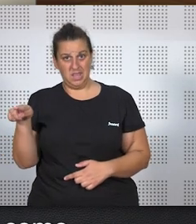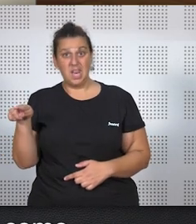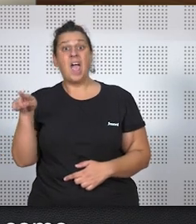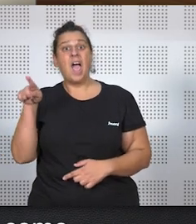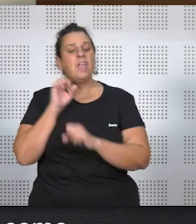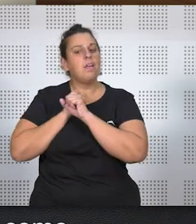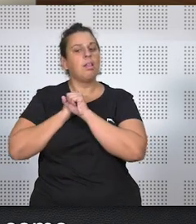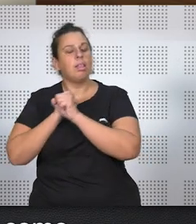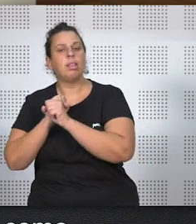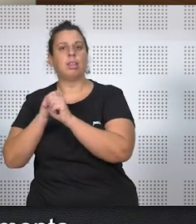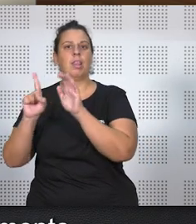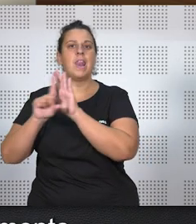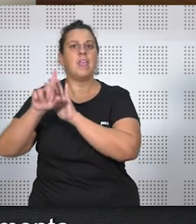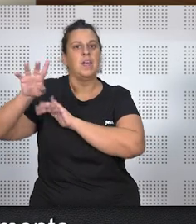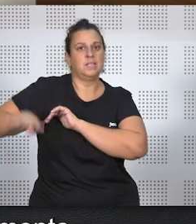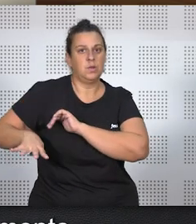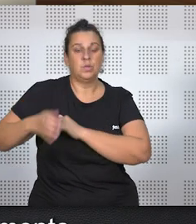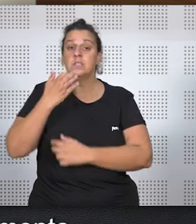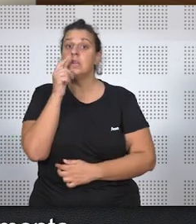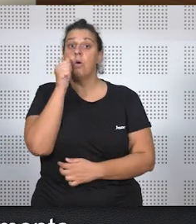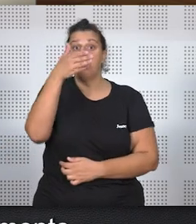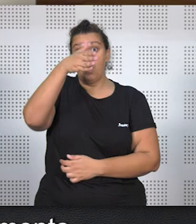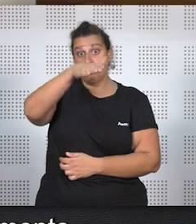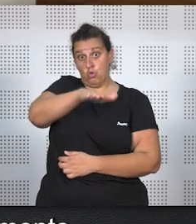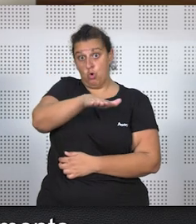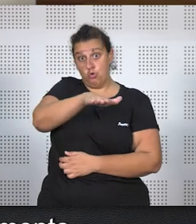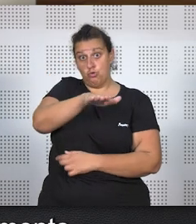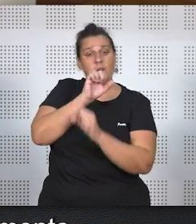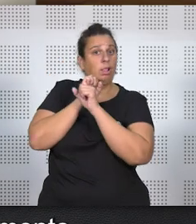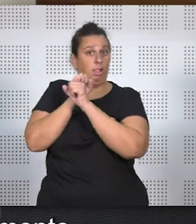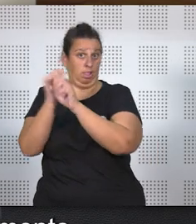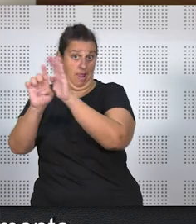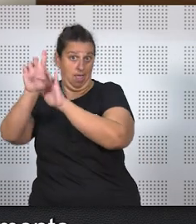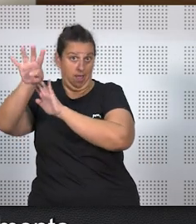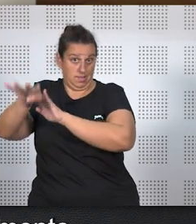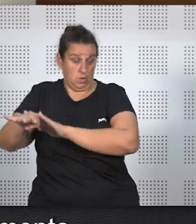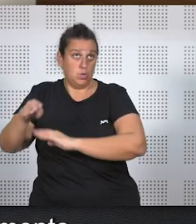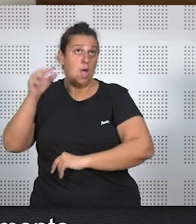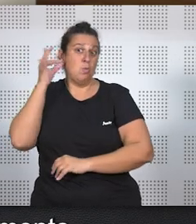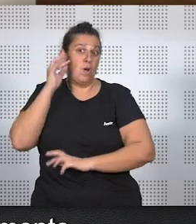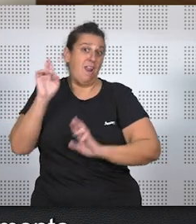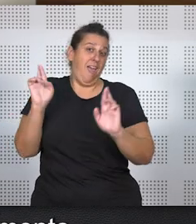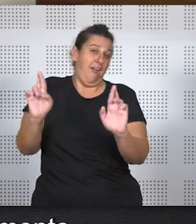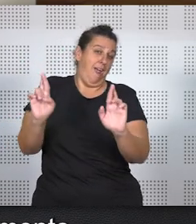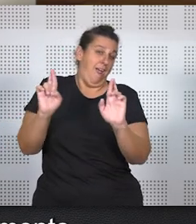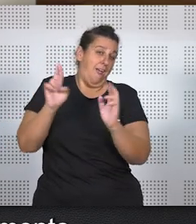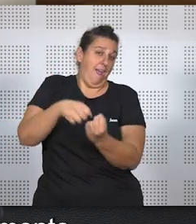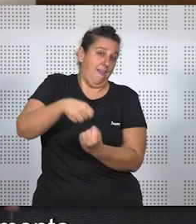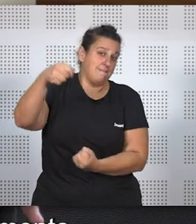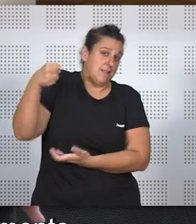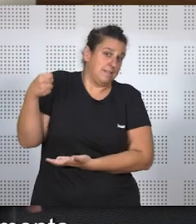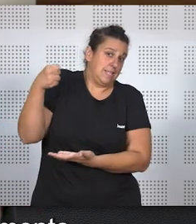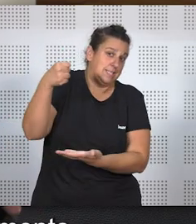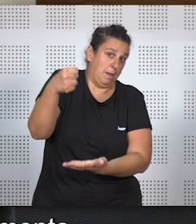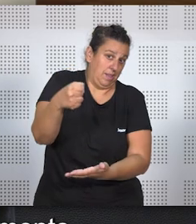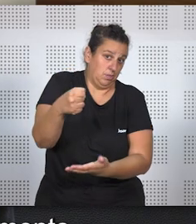legislación catalana. Y, por tanto, cuando muere, la mujer espera que en su testamento le deje por lo menos la mitad de los